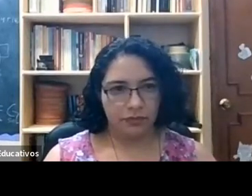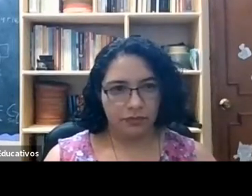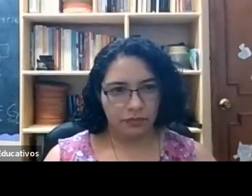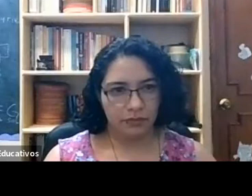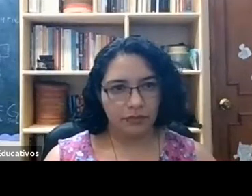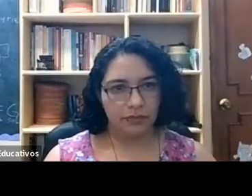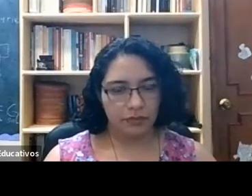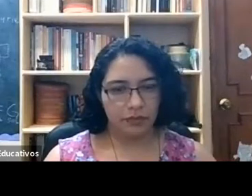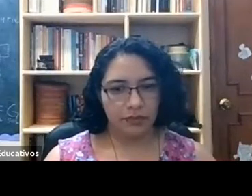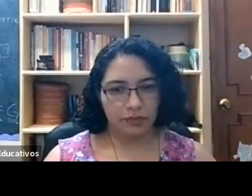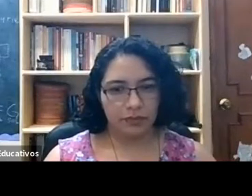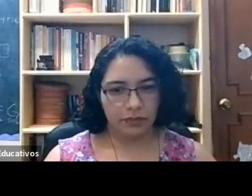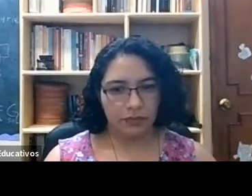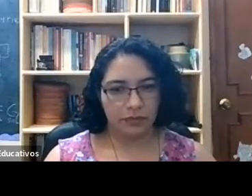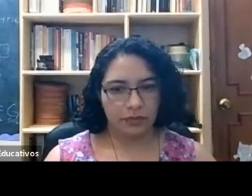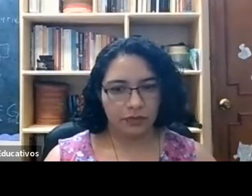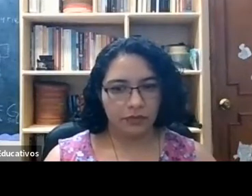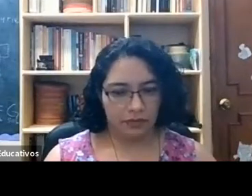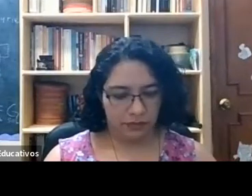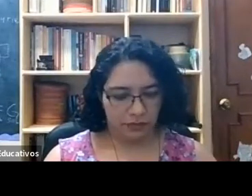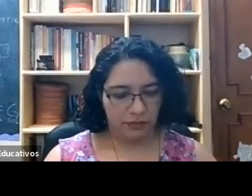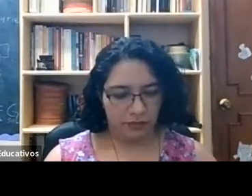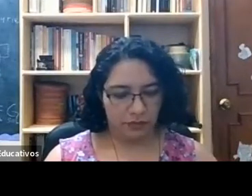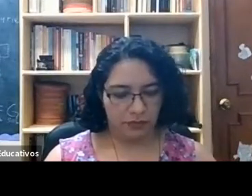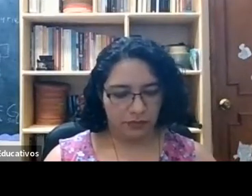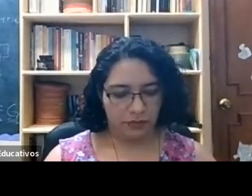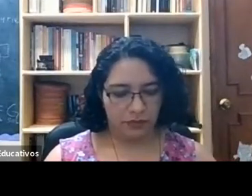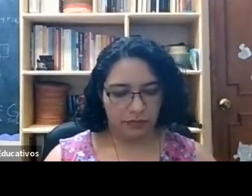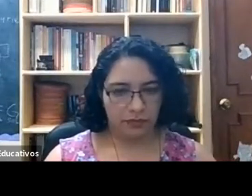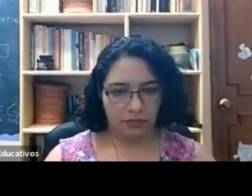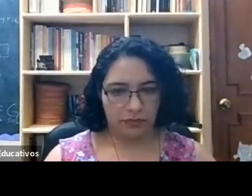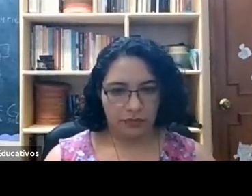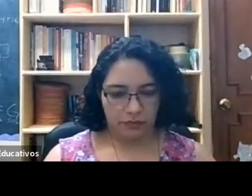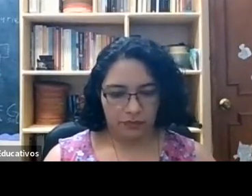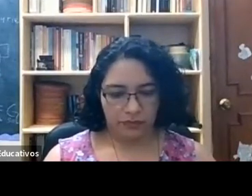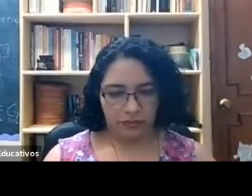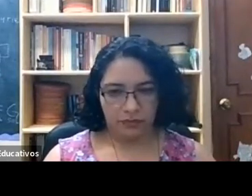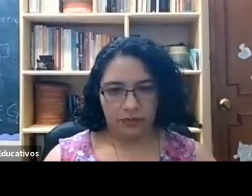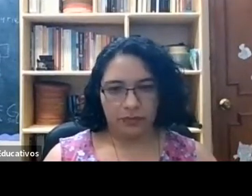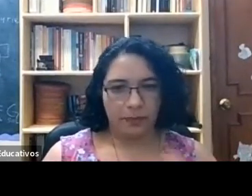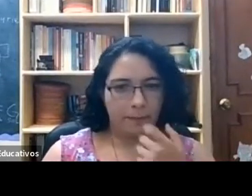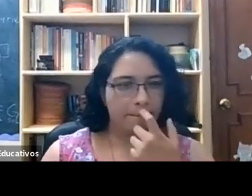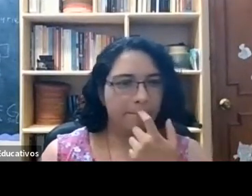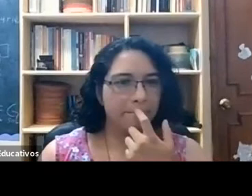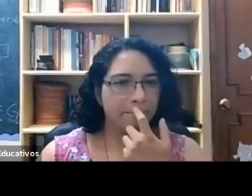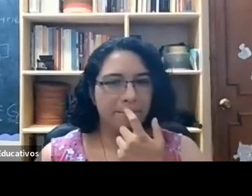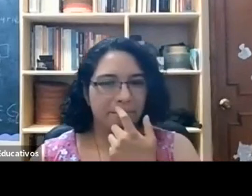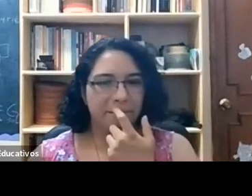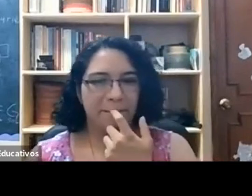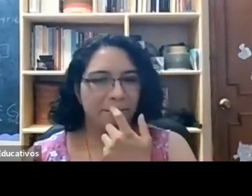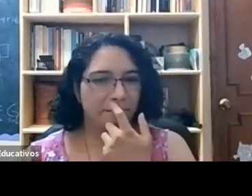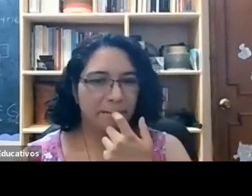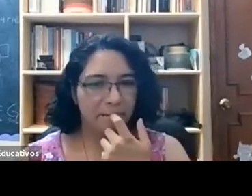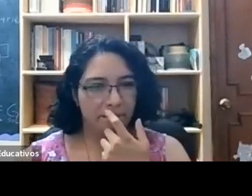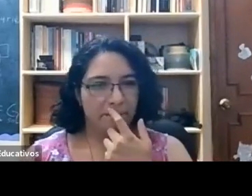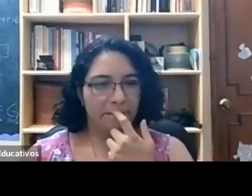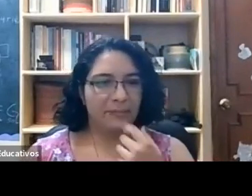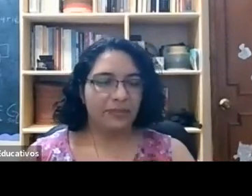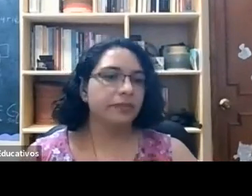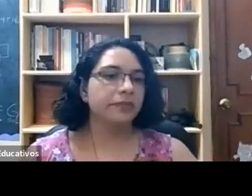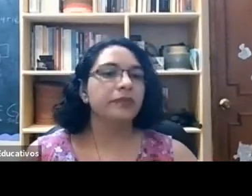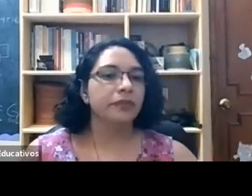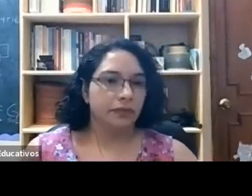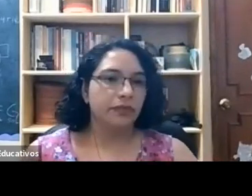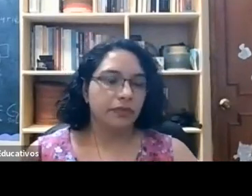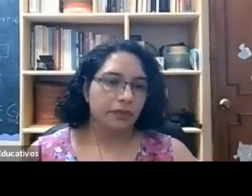través de, de, de formar asociaciones y es muy respetable. Y, y justamente lo han hecho por sus hijos. Eh, sin